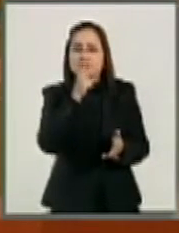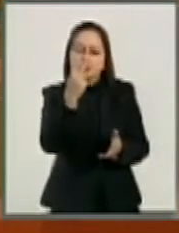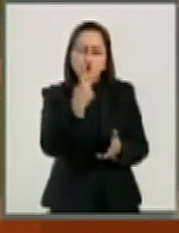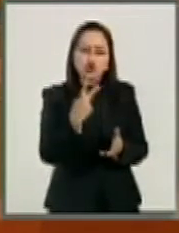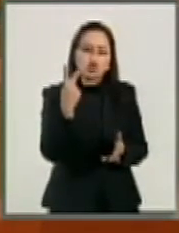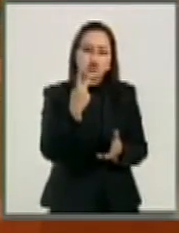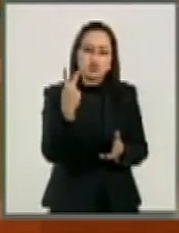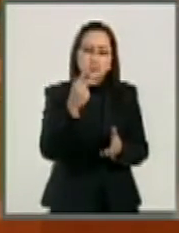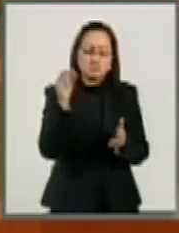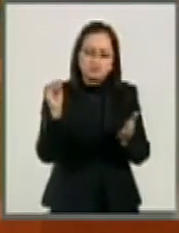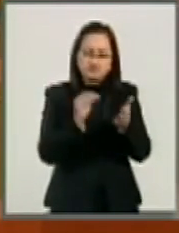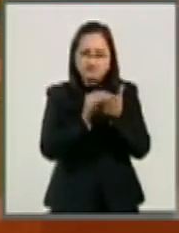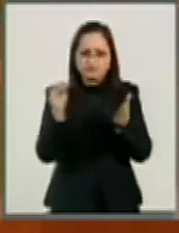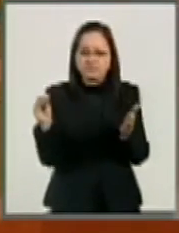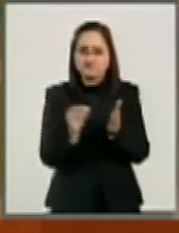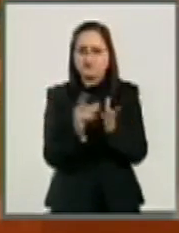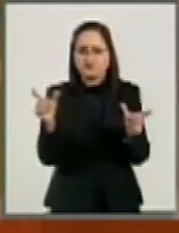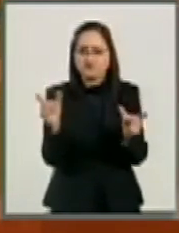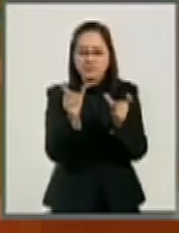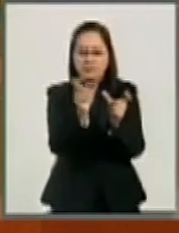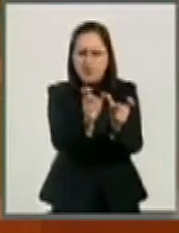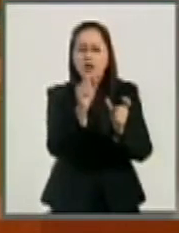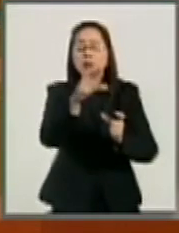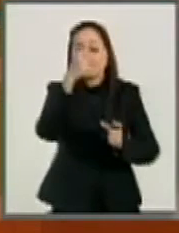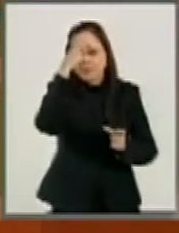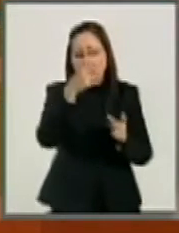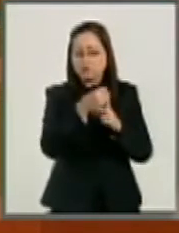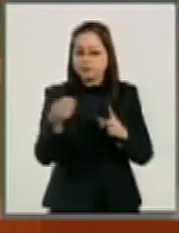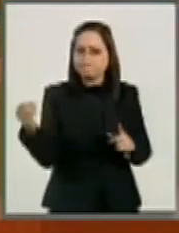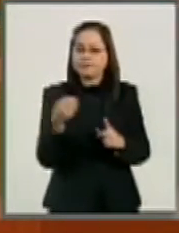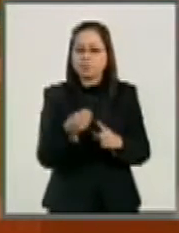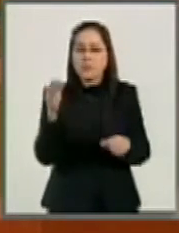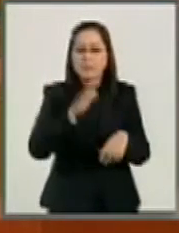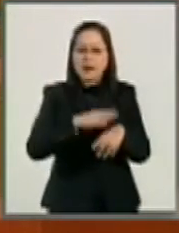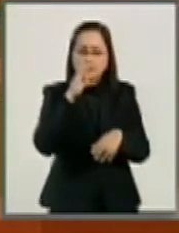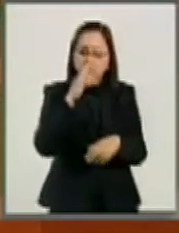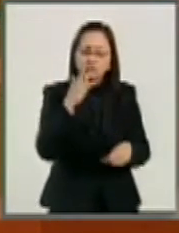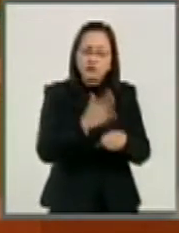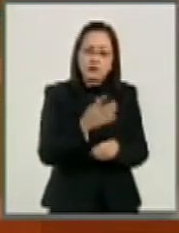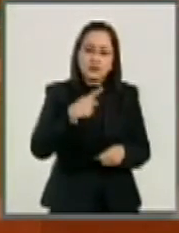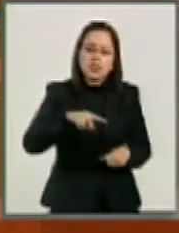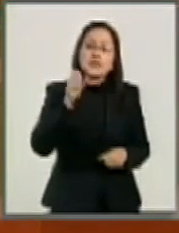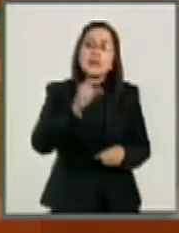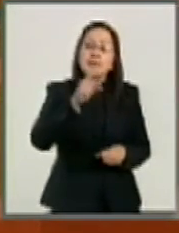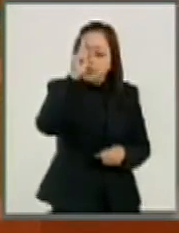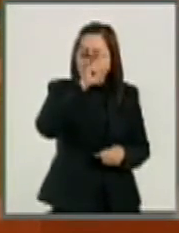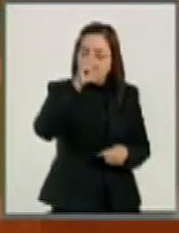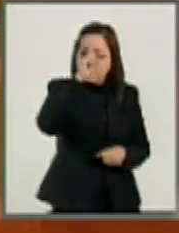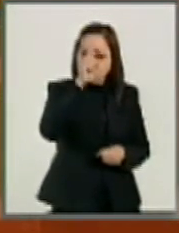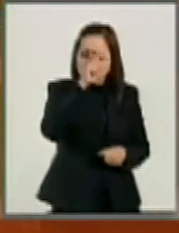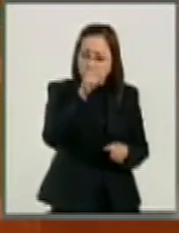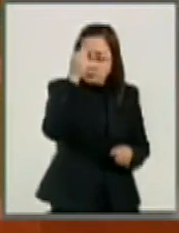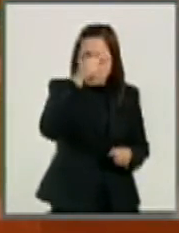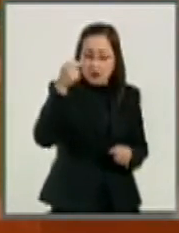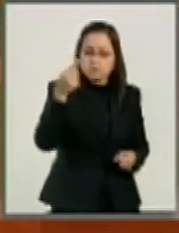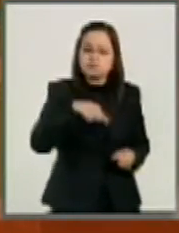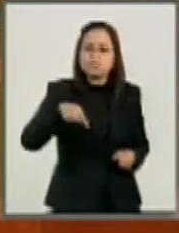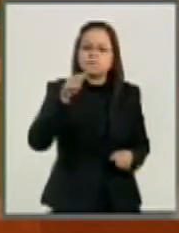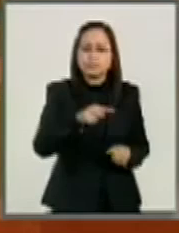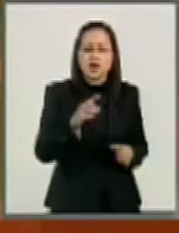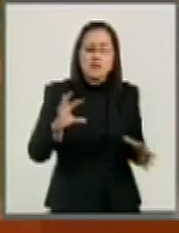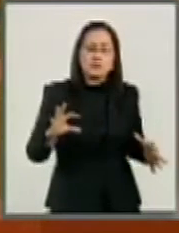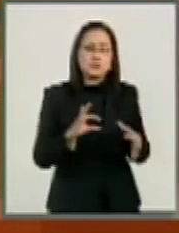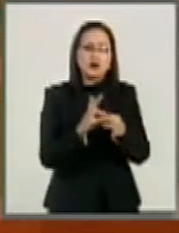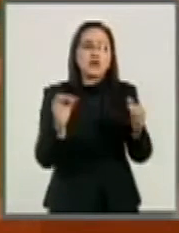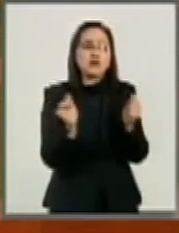metas y acciones de la política de desarrollo social, así como de emitir recomendaciones en los términos que disponga la